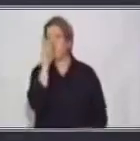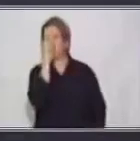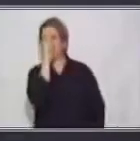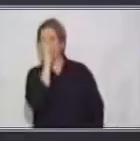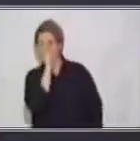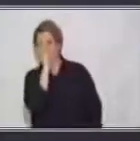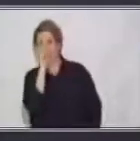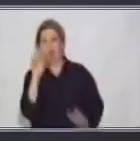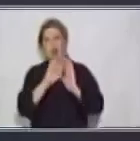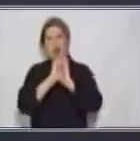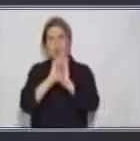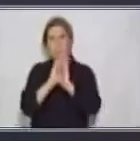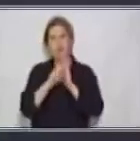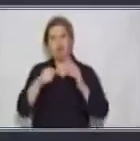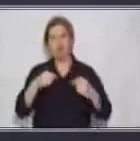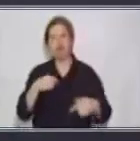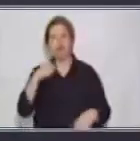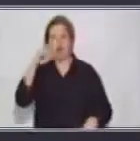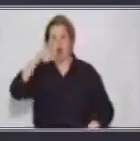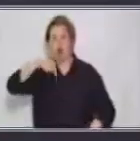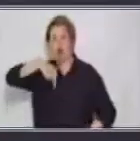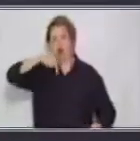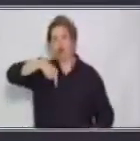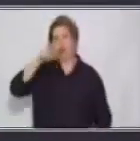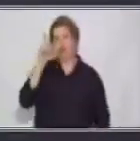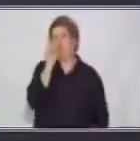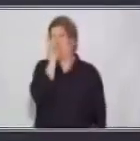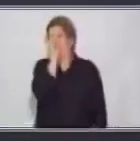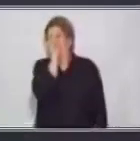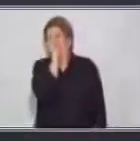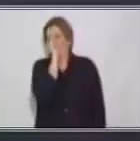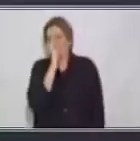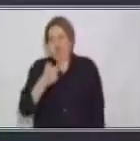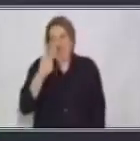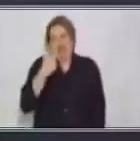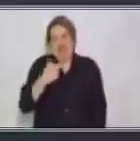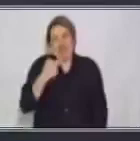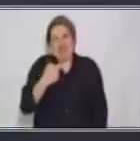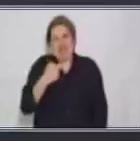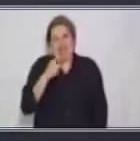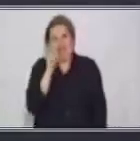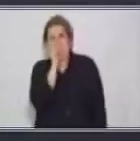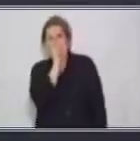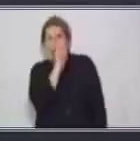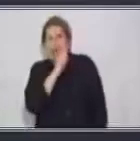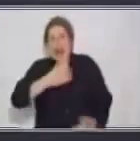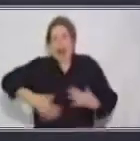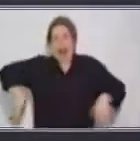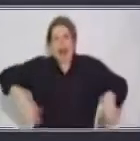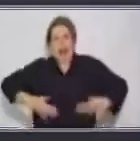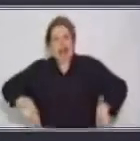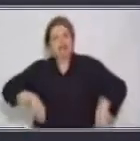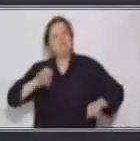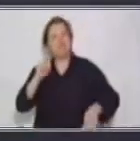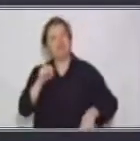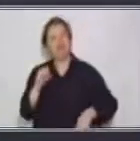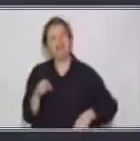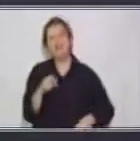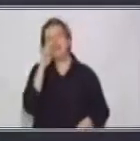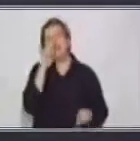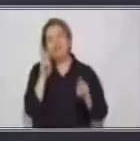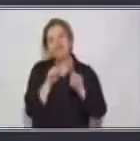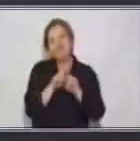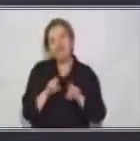decimos a veces, ¿verdad? Sin, sobre, indica posición. Está sobre la mesa.